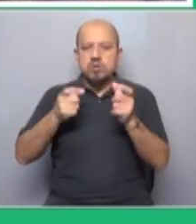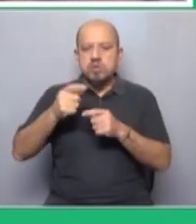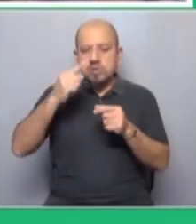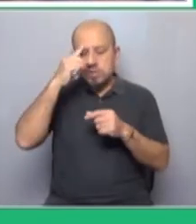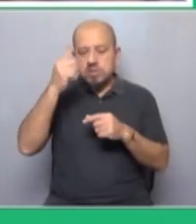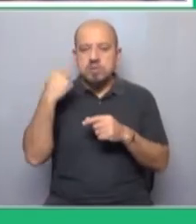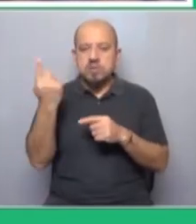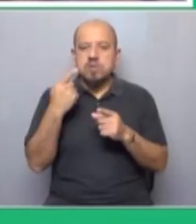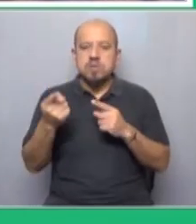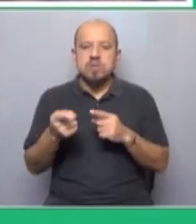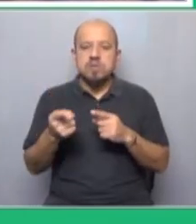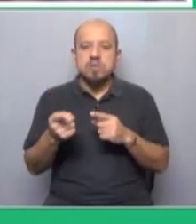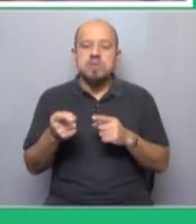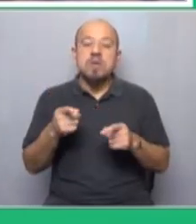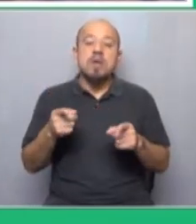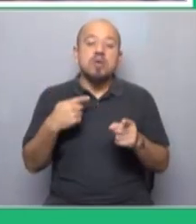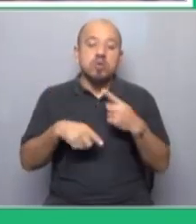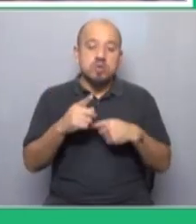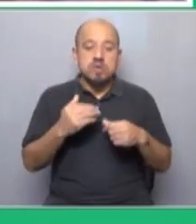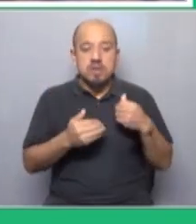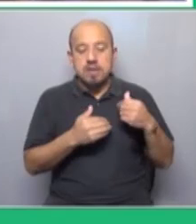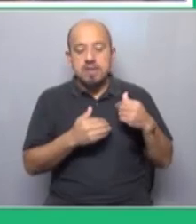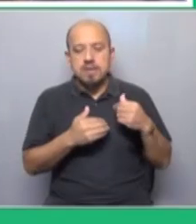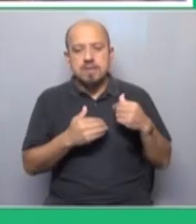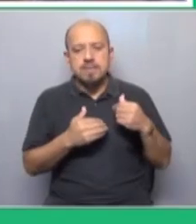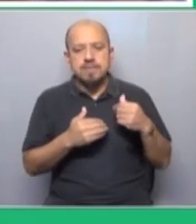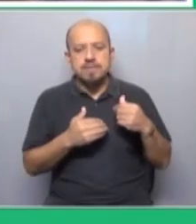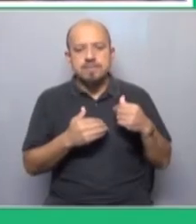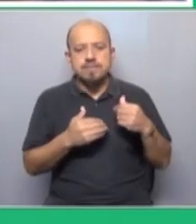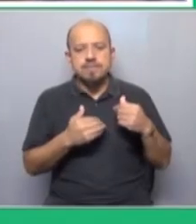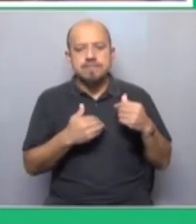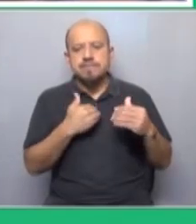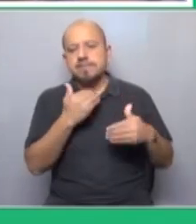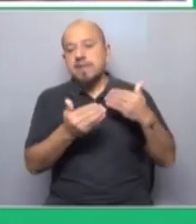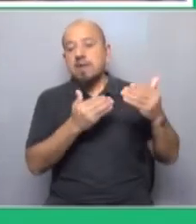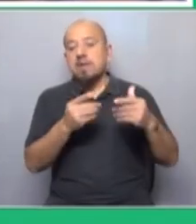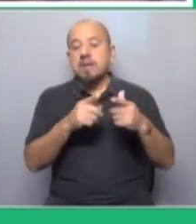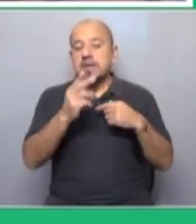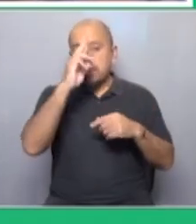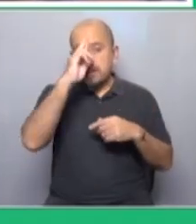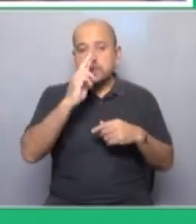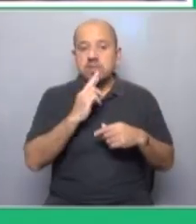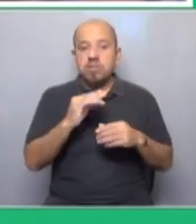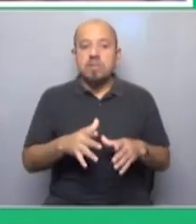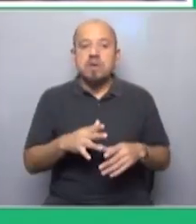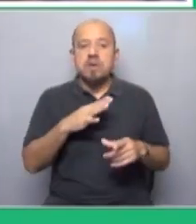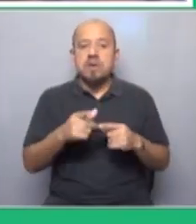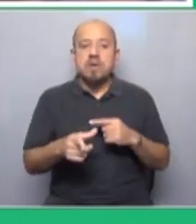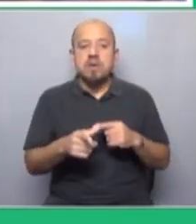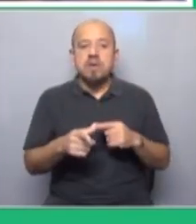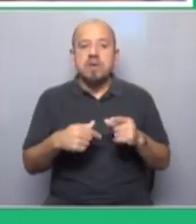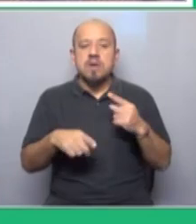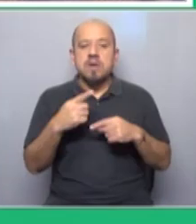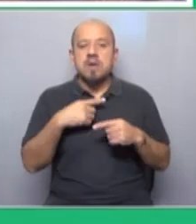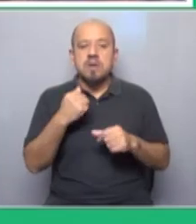avanzan el racismo justo para mantener esa división de la